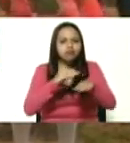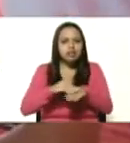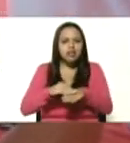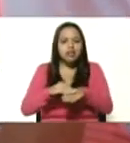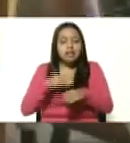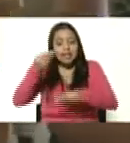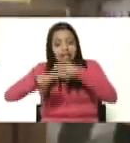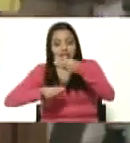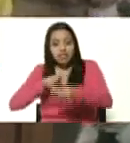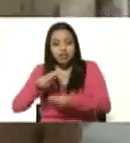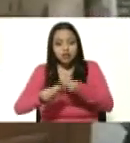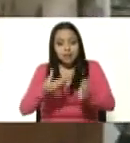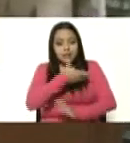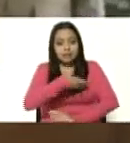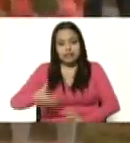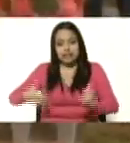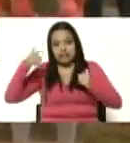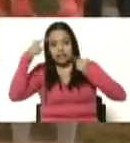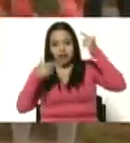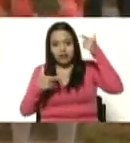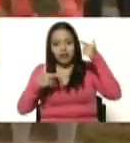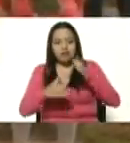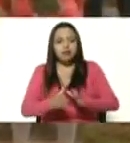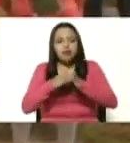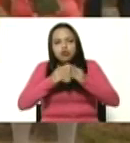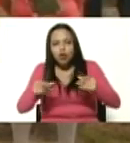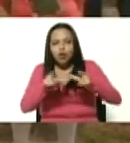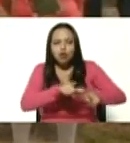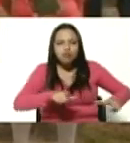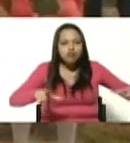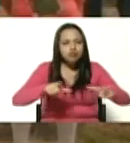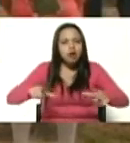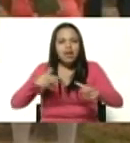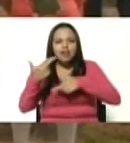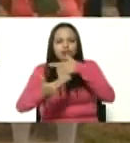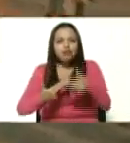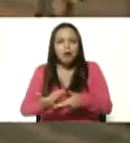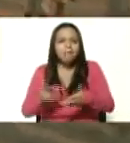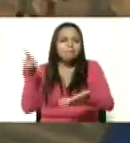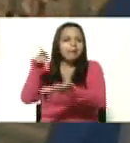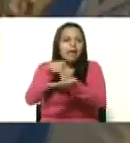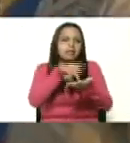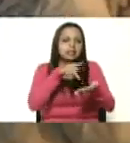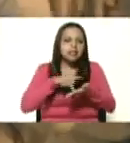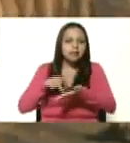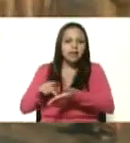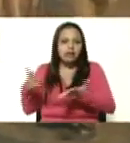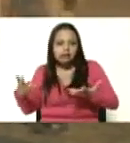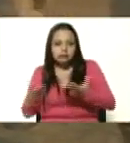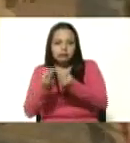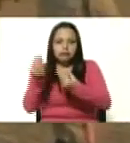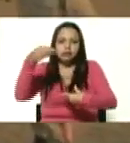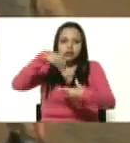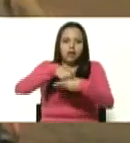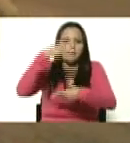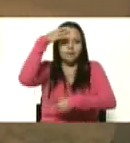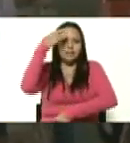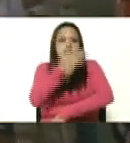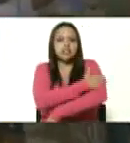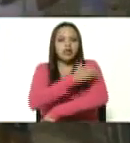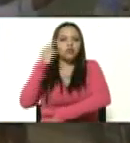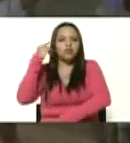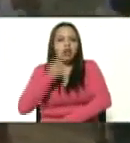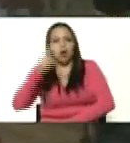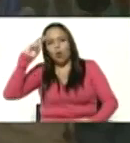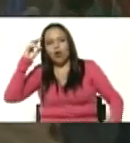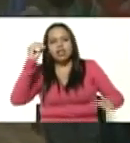supremo para que cada cuadro de la revolución participe activamente en la milicia bolivariana como eje transversal de